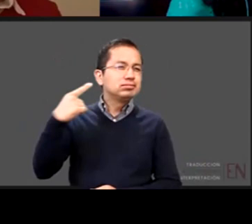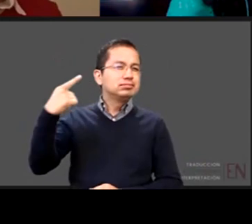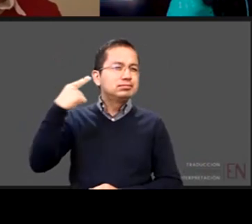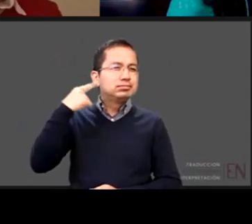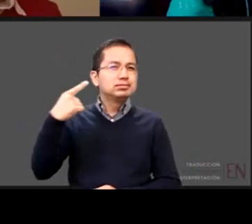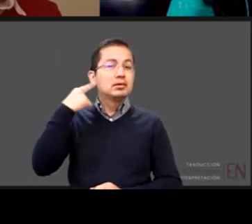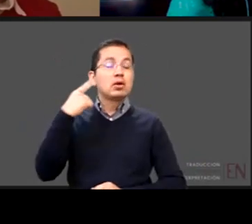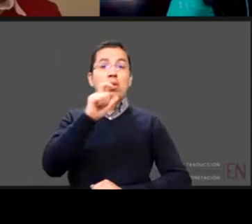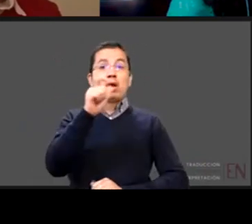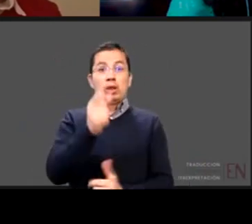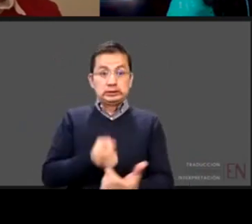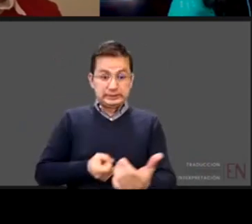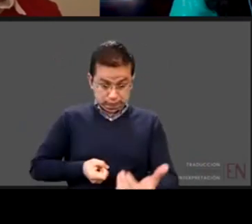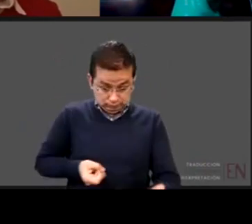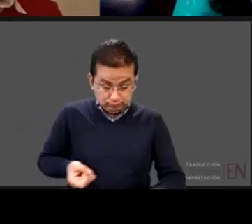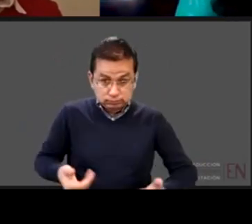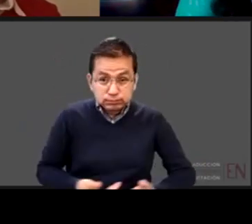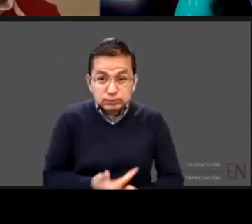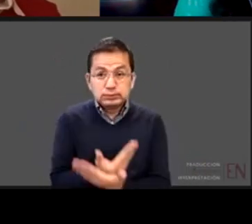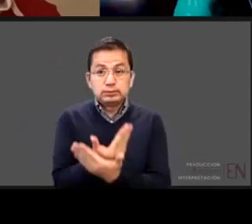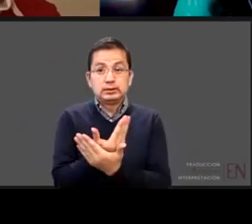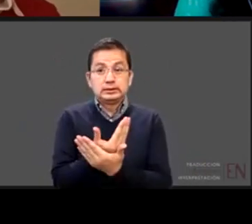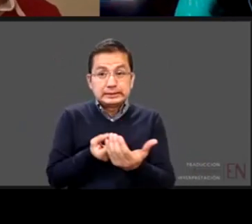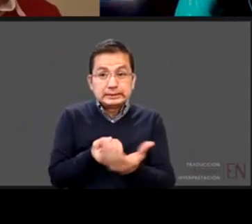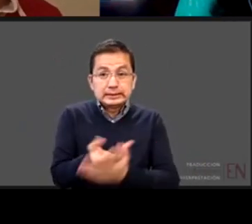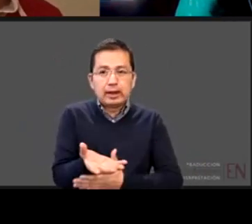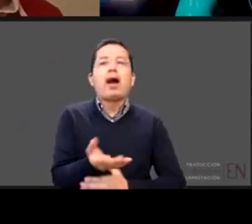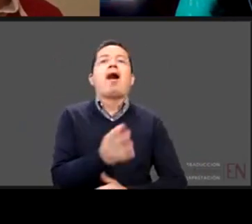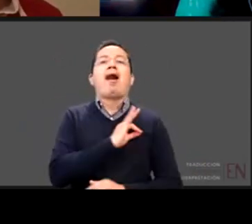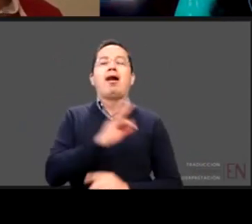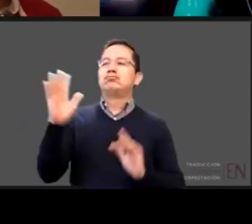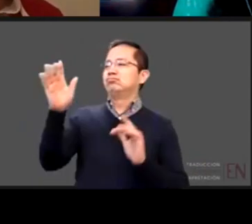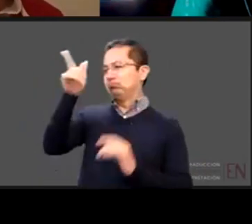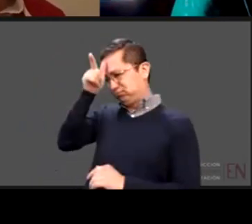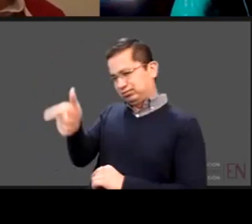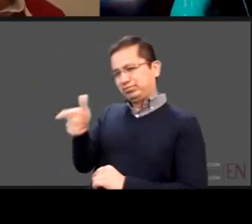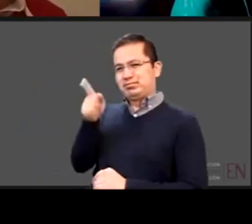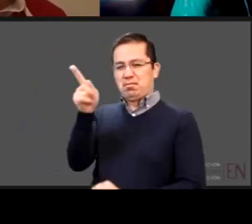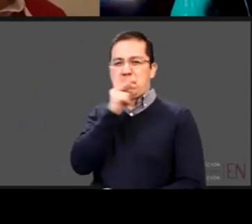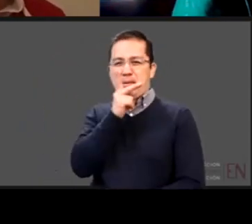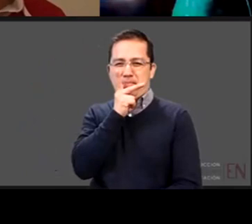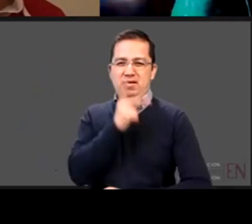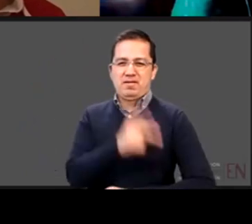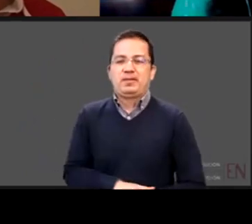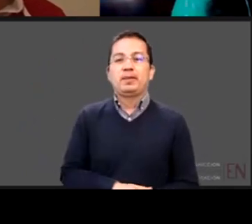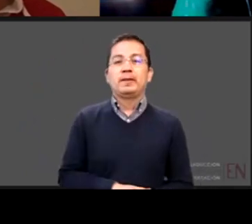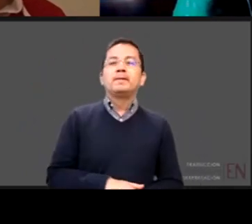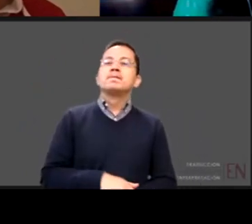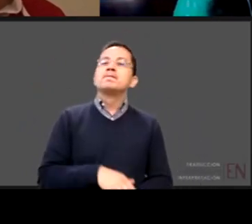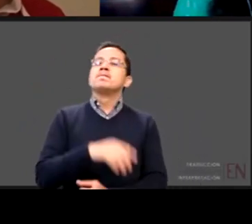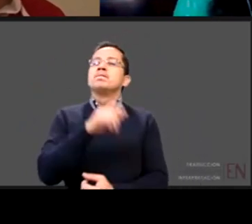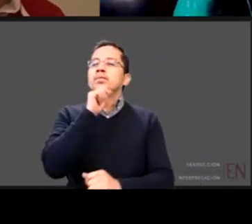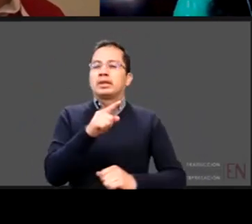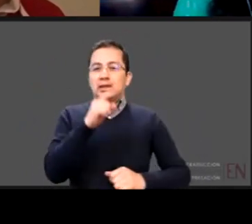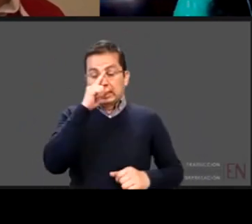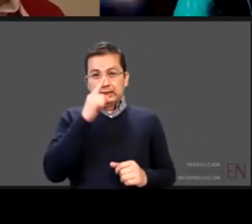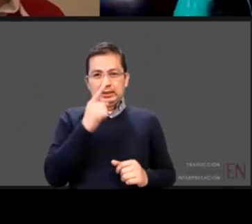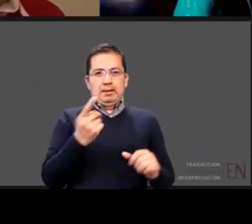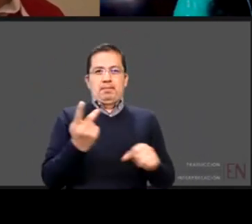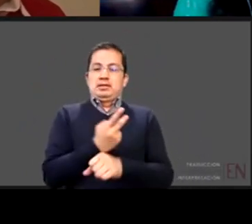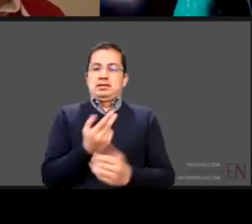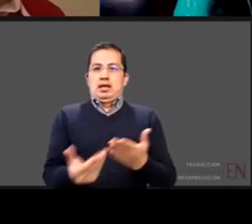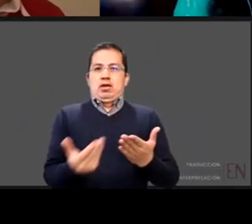lo ayude y ahí quiero retomar en esta misma línea de la parentalidad el día de hoy lo que está pasando es que se confinaron los